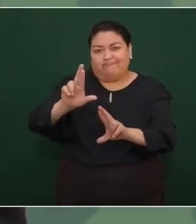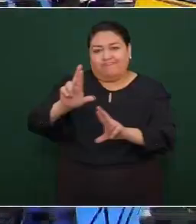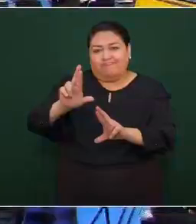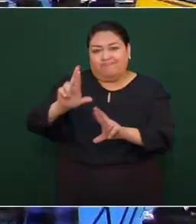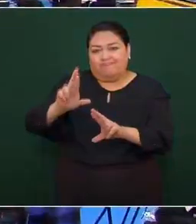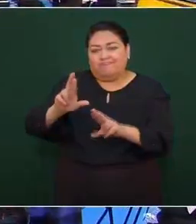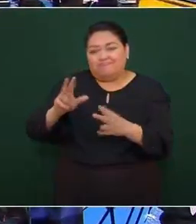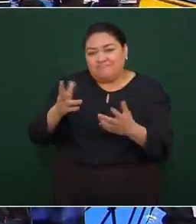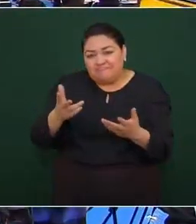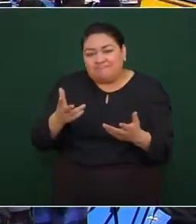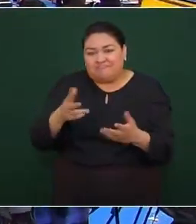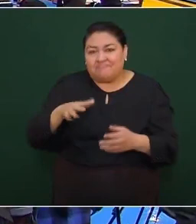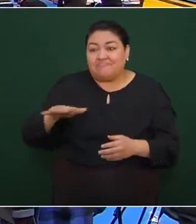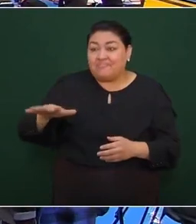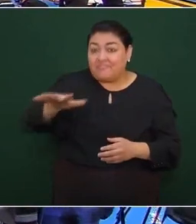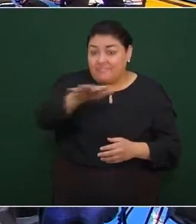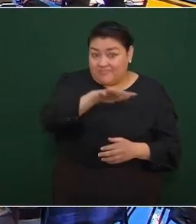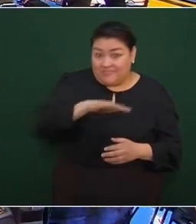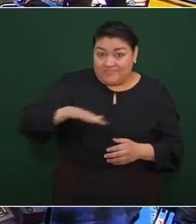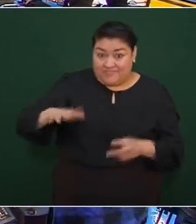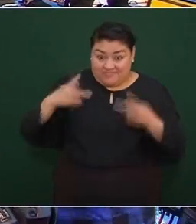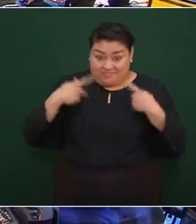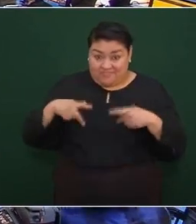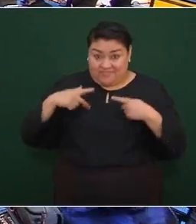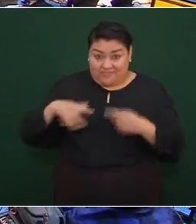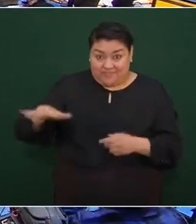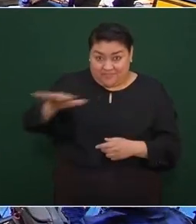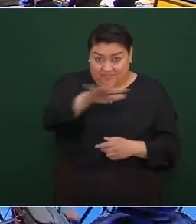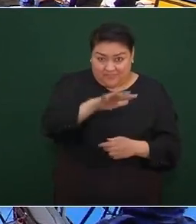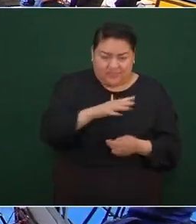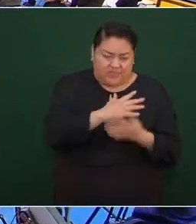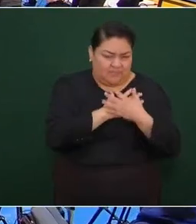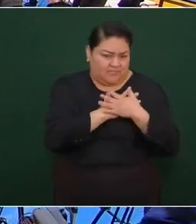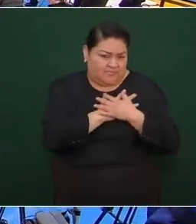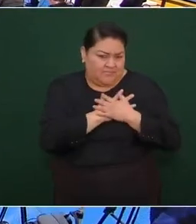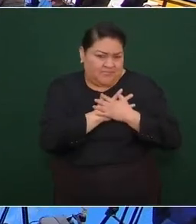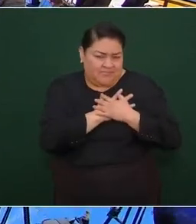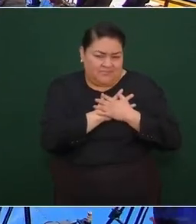no sólo le tenemos amor al pueblo